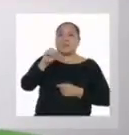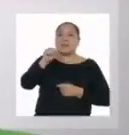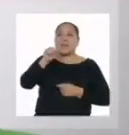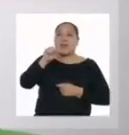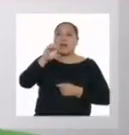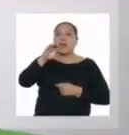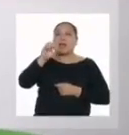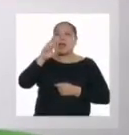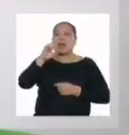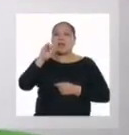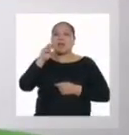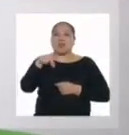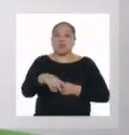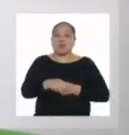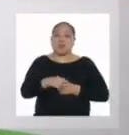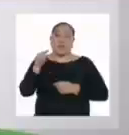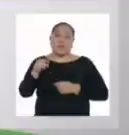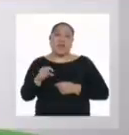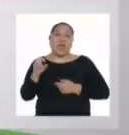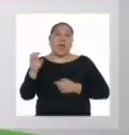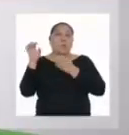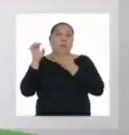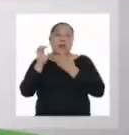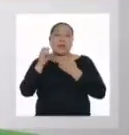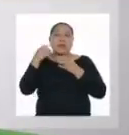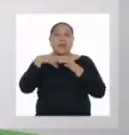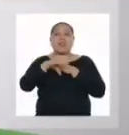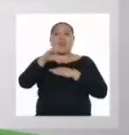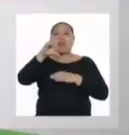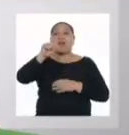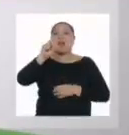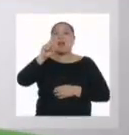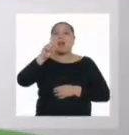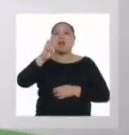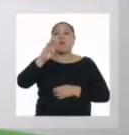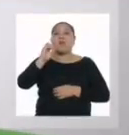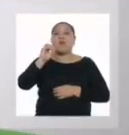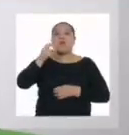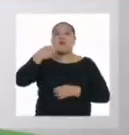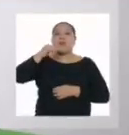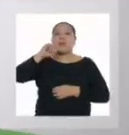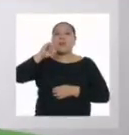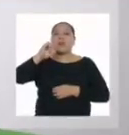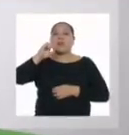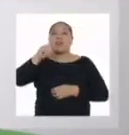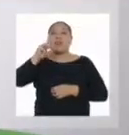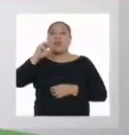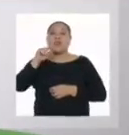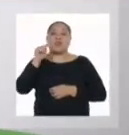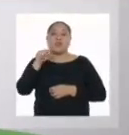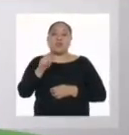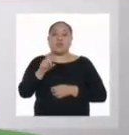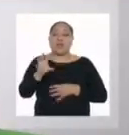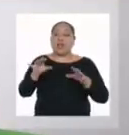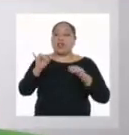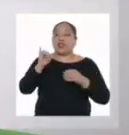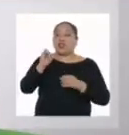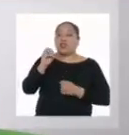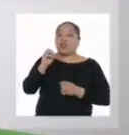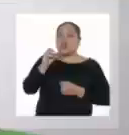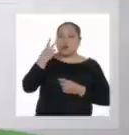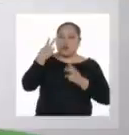maíz, que está dentro del grupo de los carbohidratos. Y lo que acaban de ver es el yodo reconociendo a los